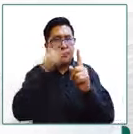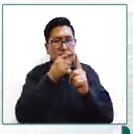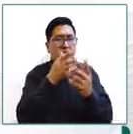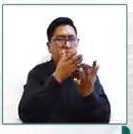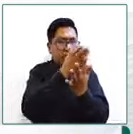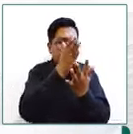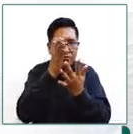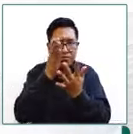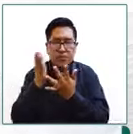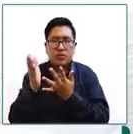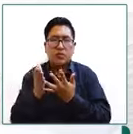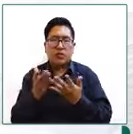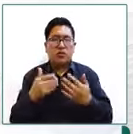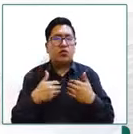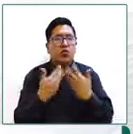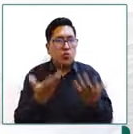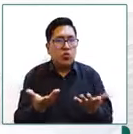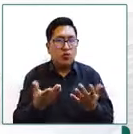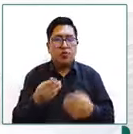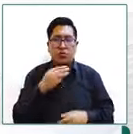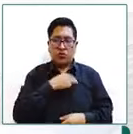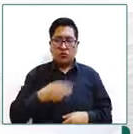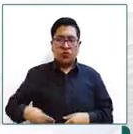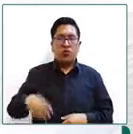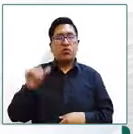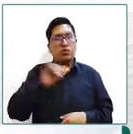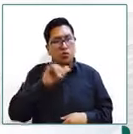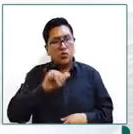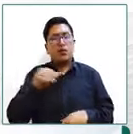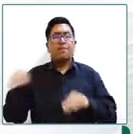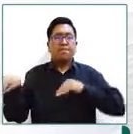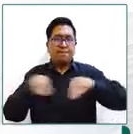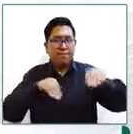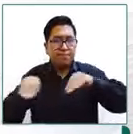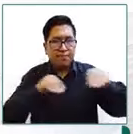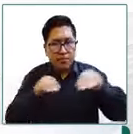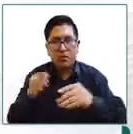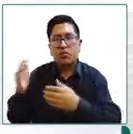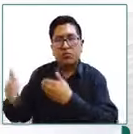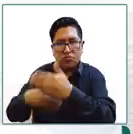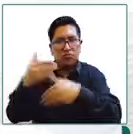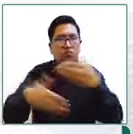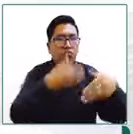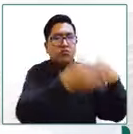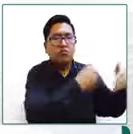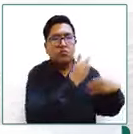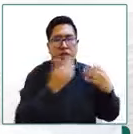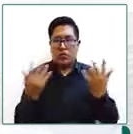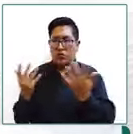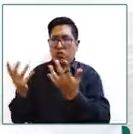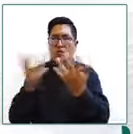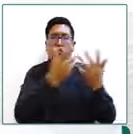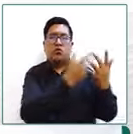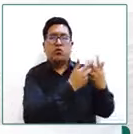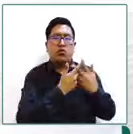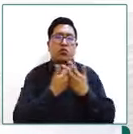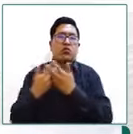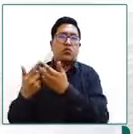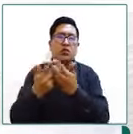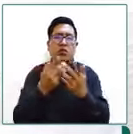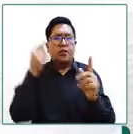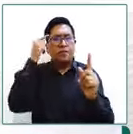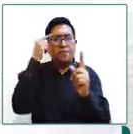reintegración familiar los municipios deben realizar acciones de seguimiento y coordinación interinstitucional